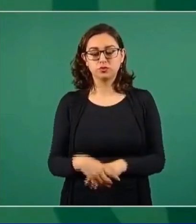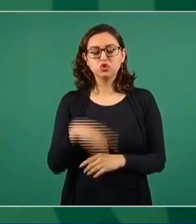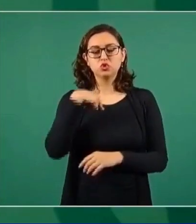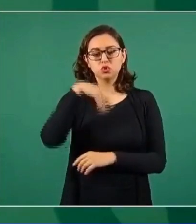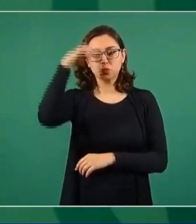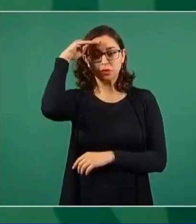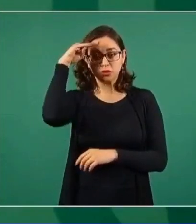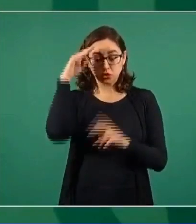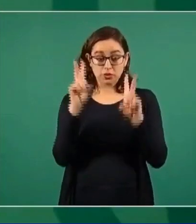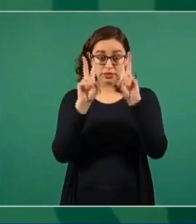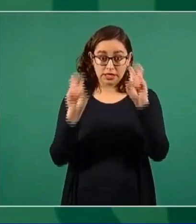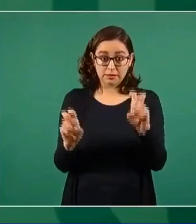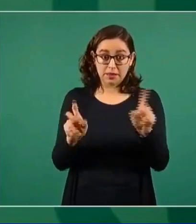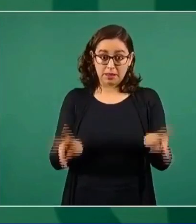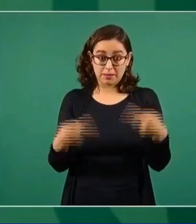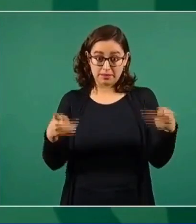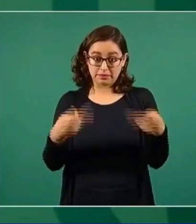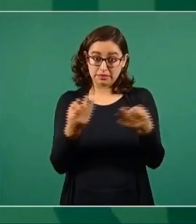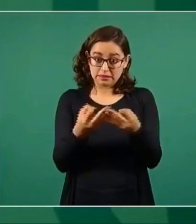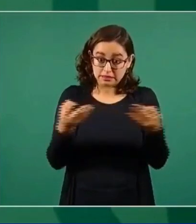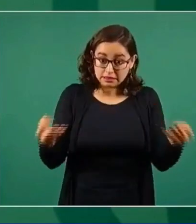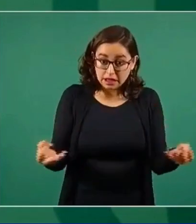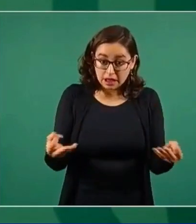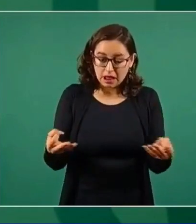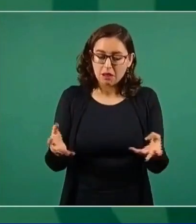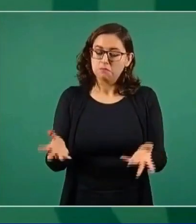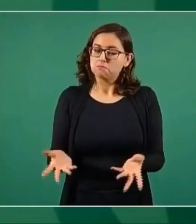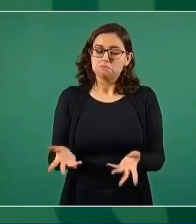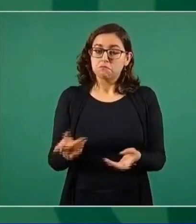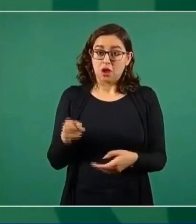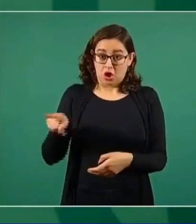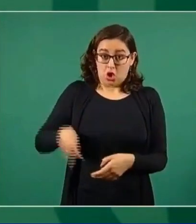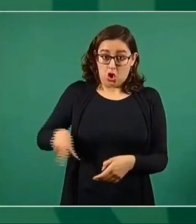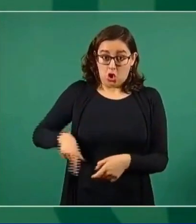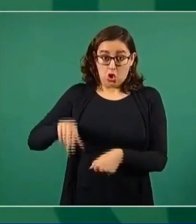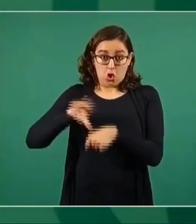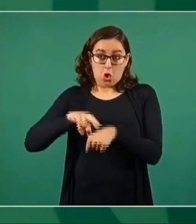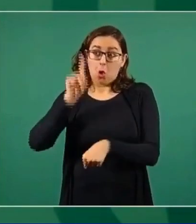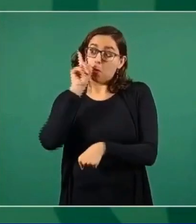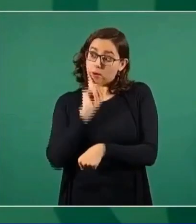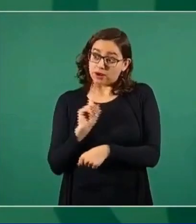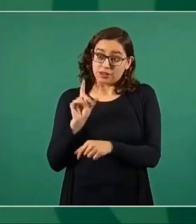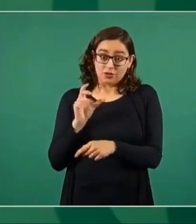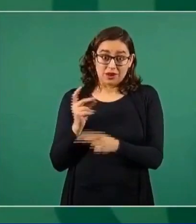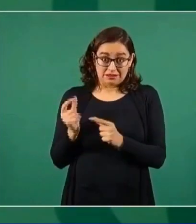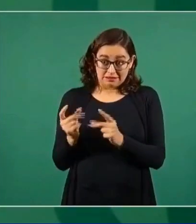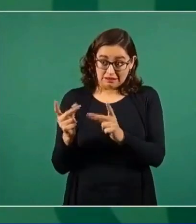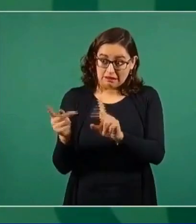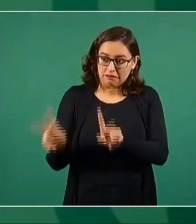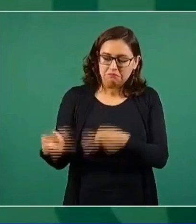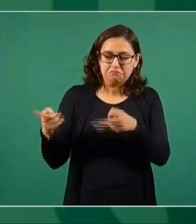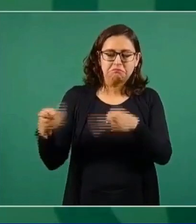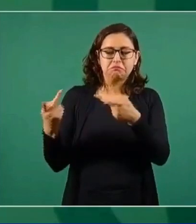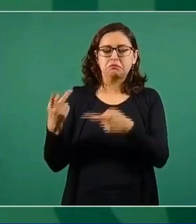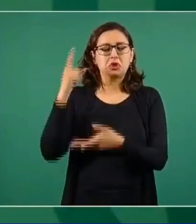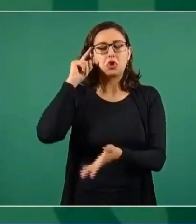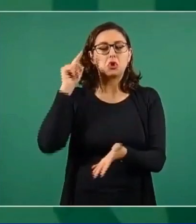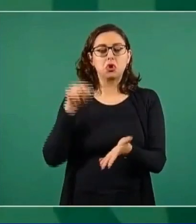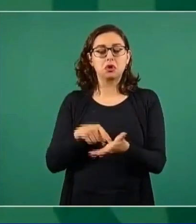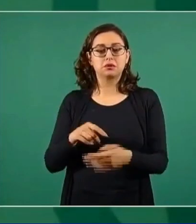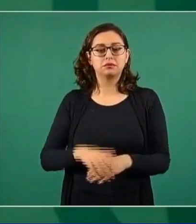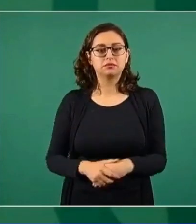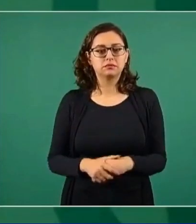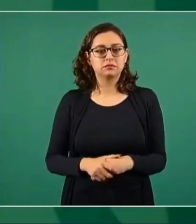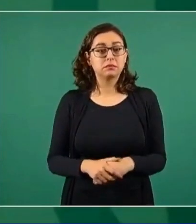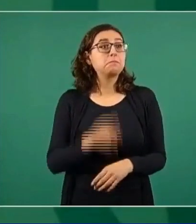no creo que alcance el tiempo. Ya va a ser un asunto del nuevo gobernador. La subasta es